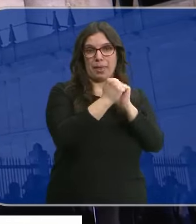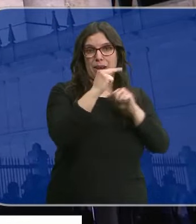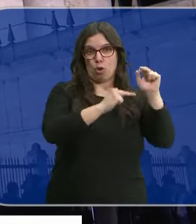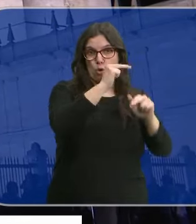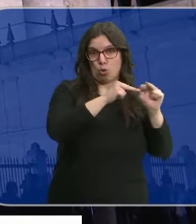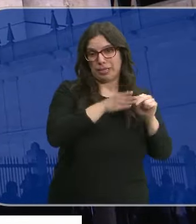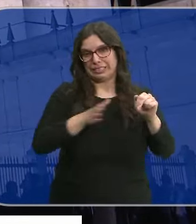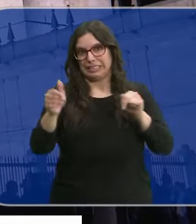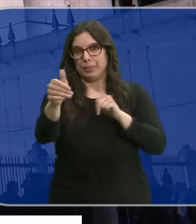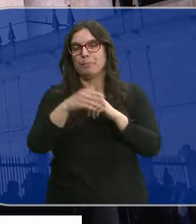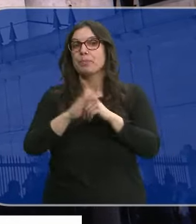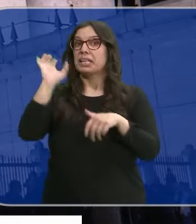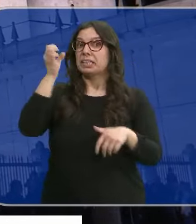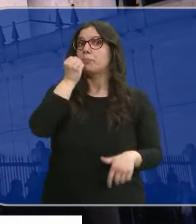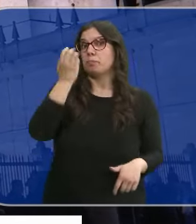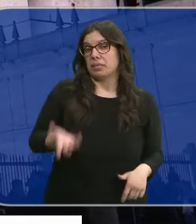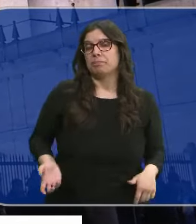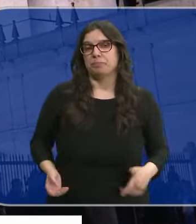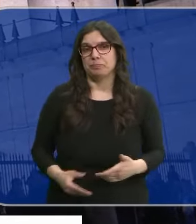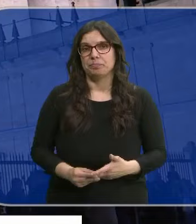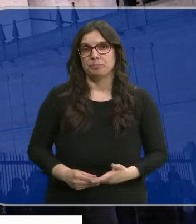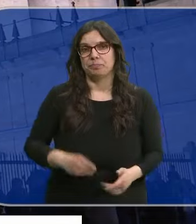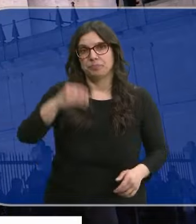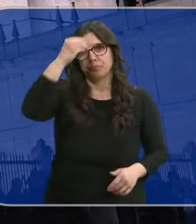acompañó en este inicio de la Semana Santa zamorana.